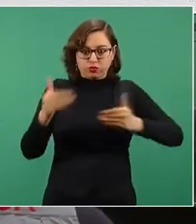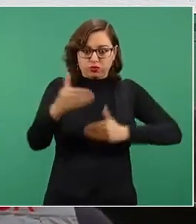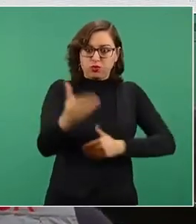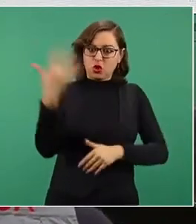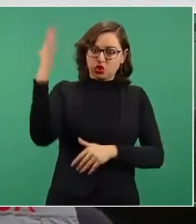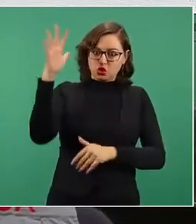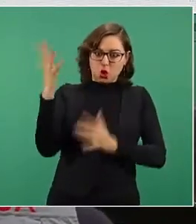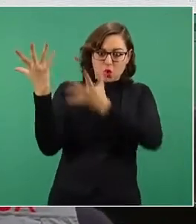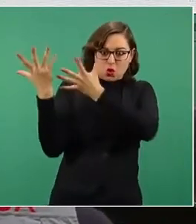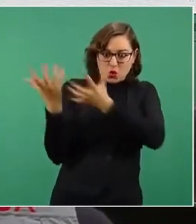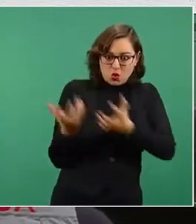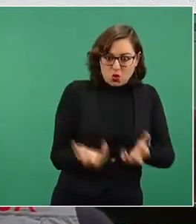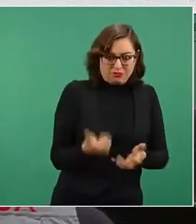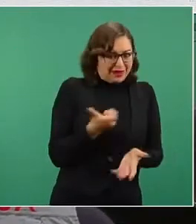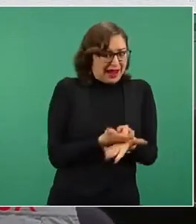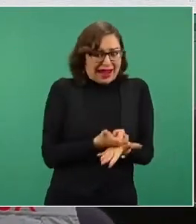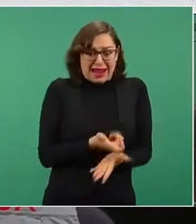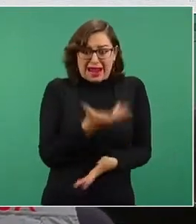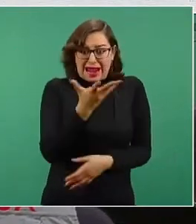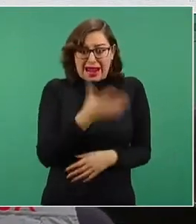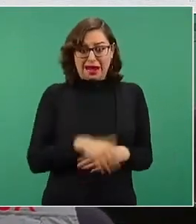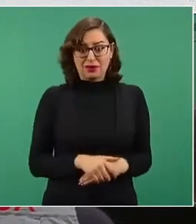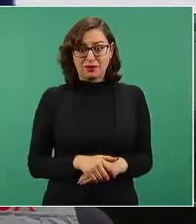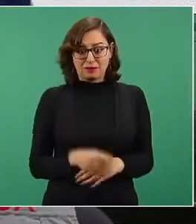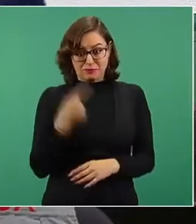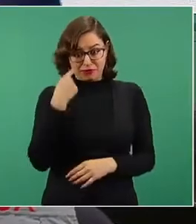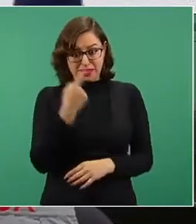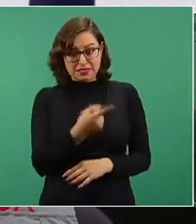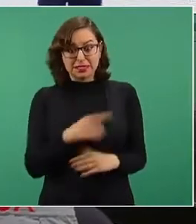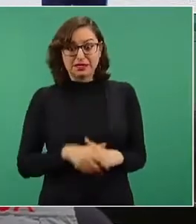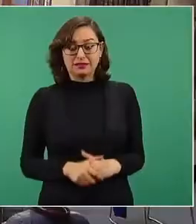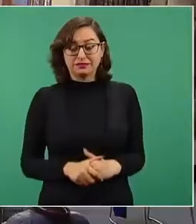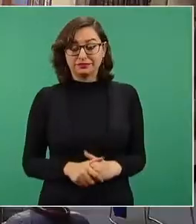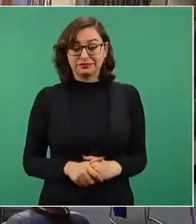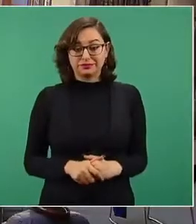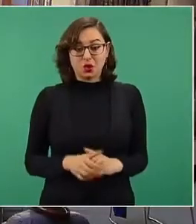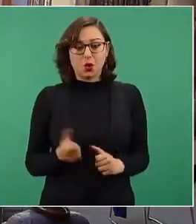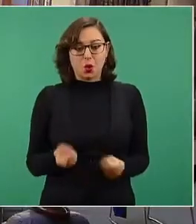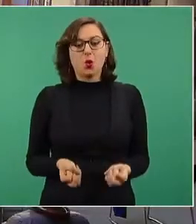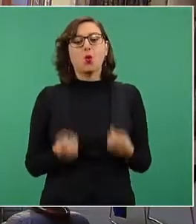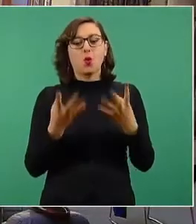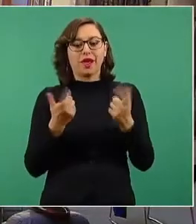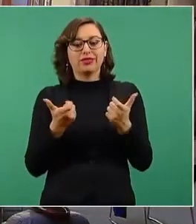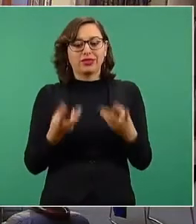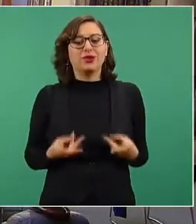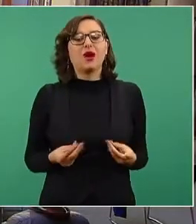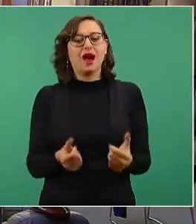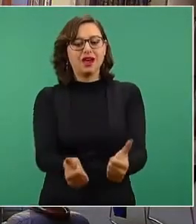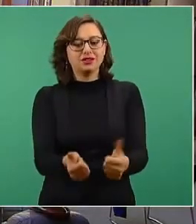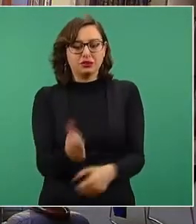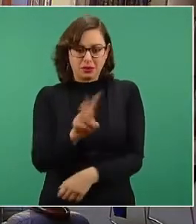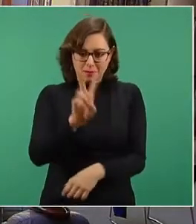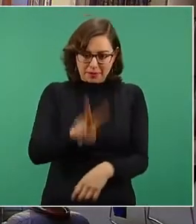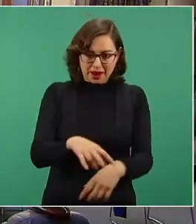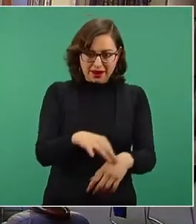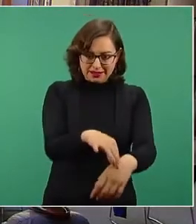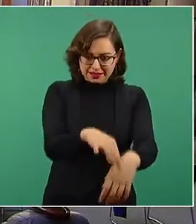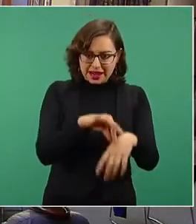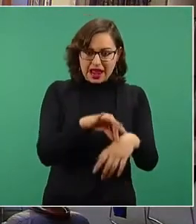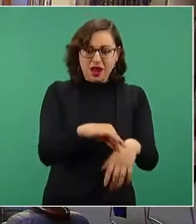capital. Fotovoltaica es la solar, eólica es la que se genera con aire,